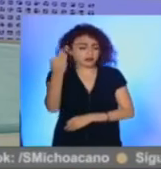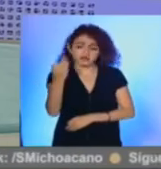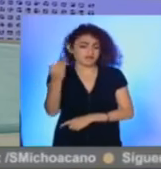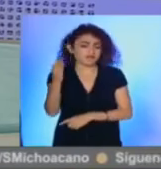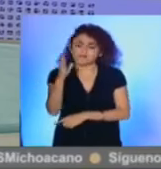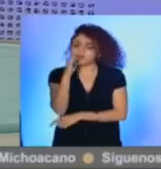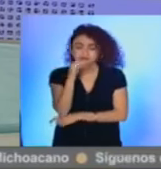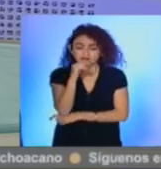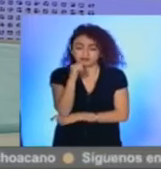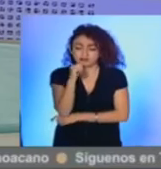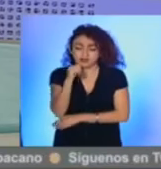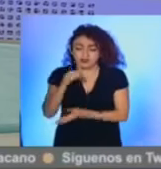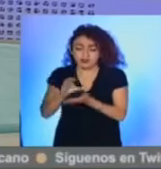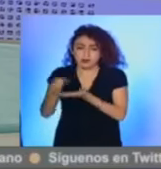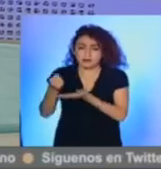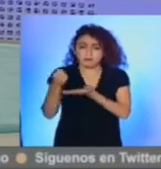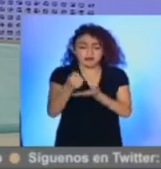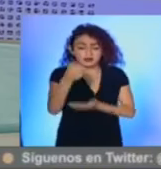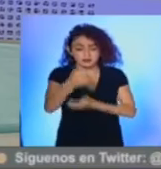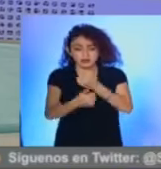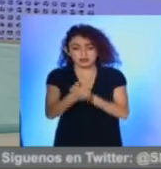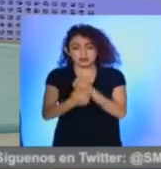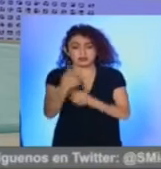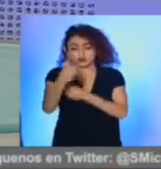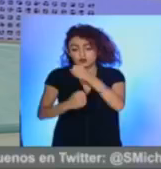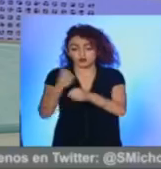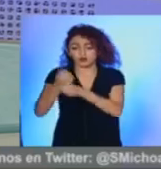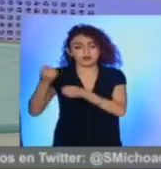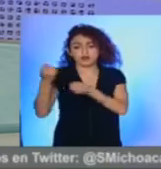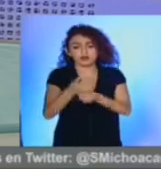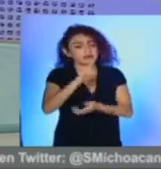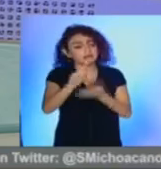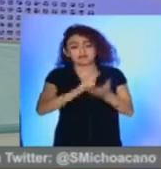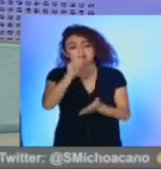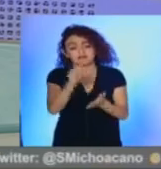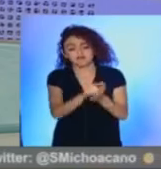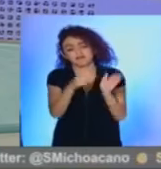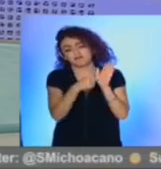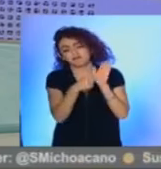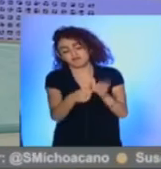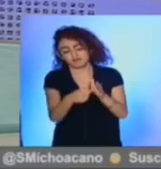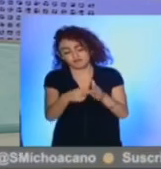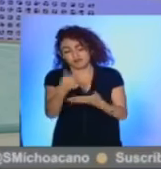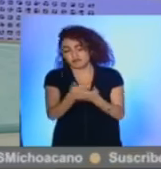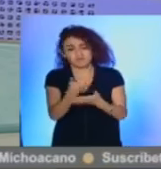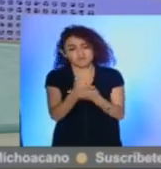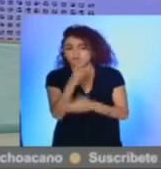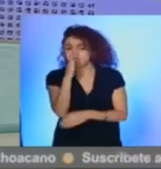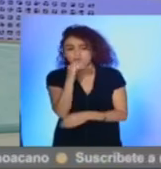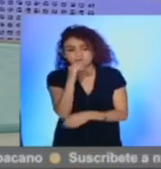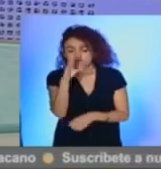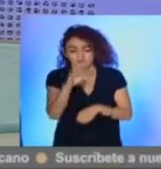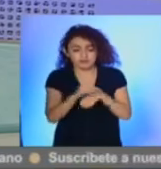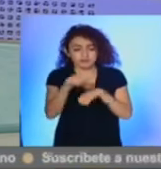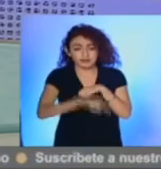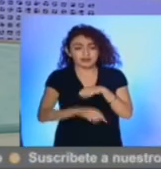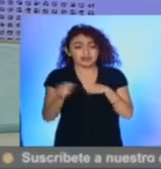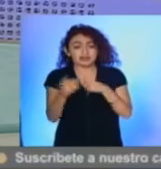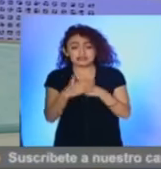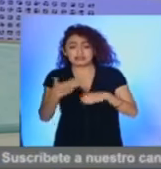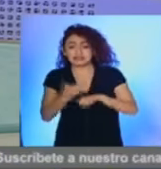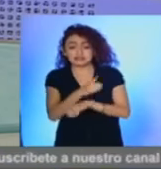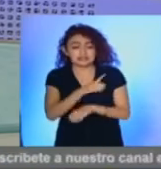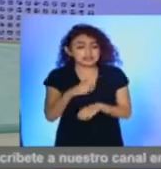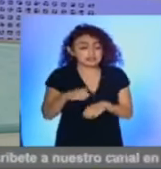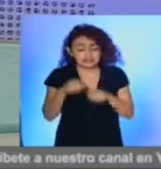no podrá adelantar participaciones del año que entra porque la ley de disciplina financiera no lo permite, así que la administración estatal